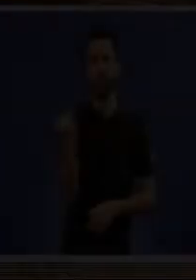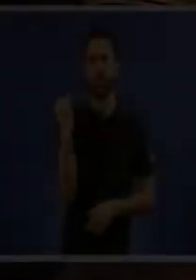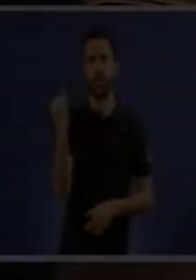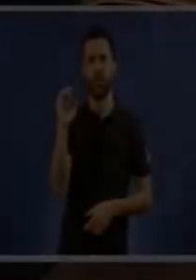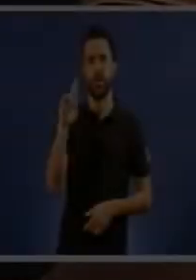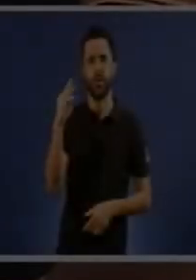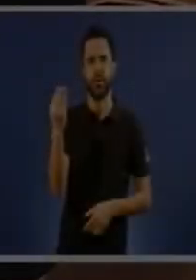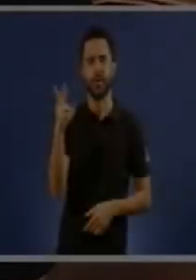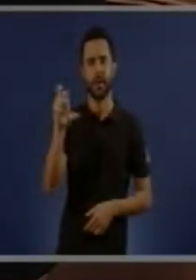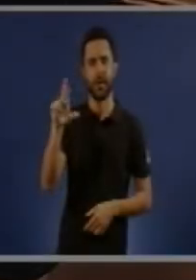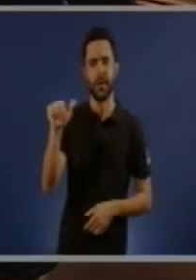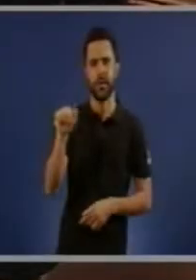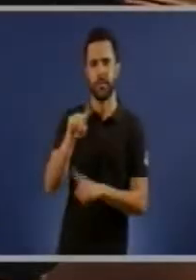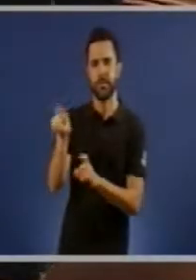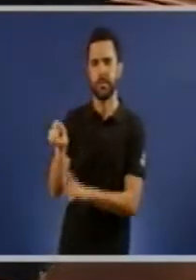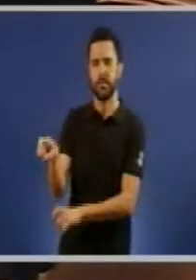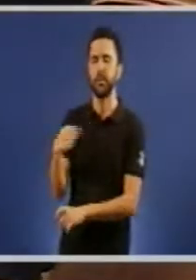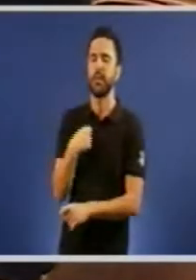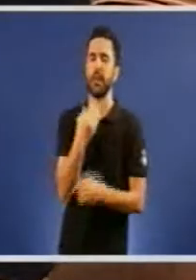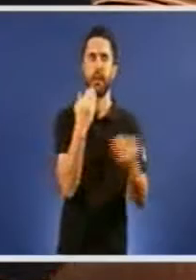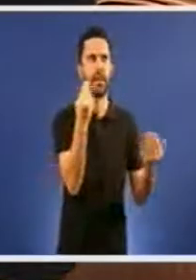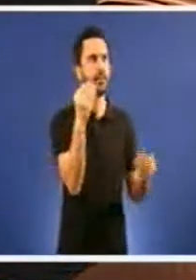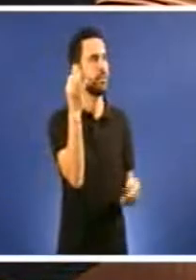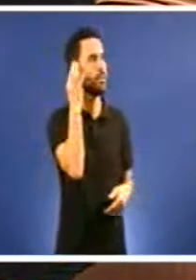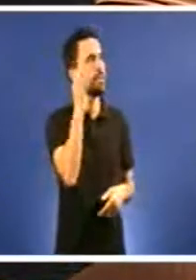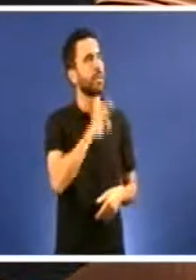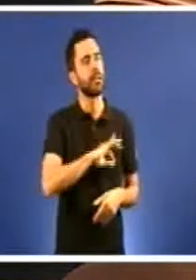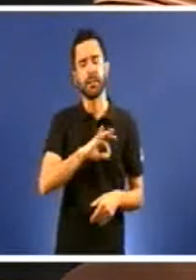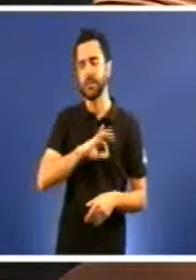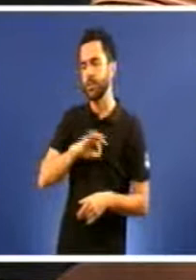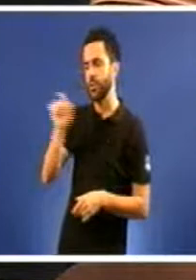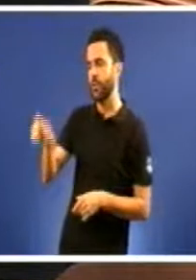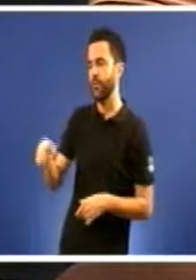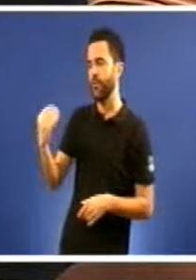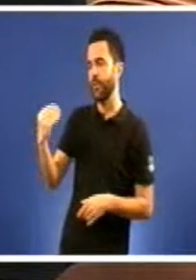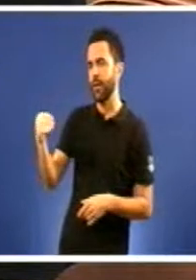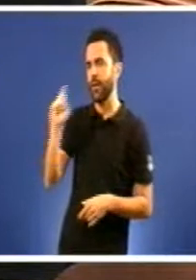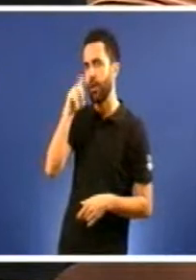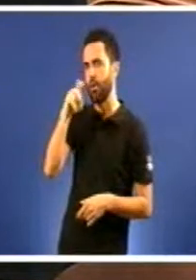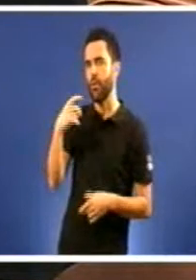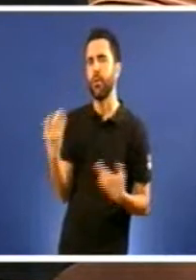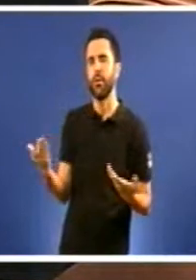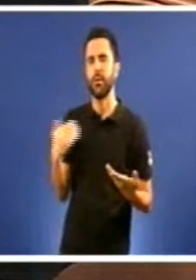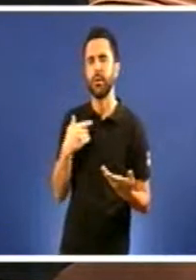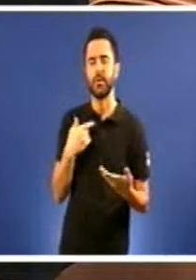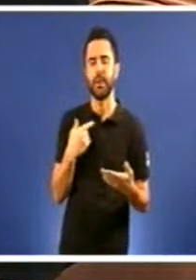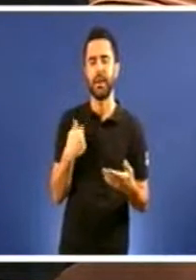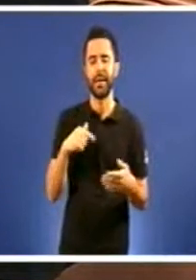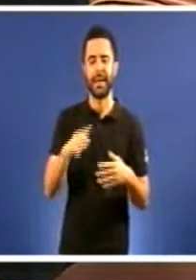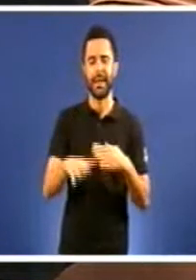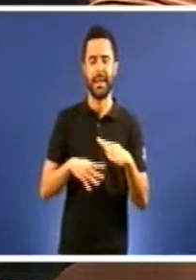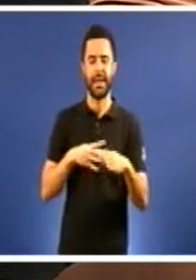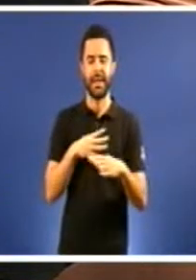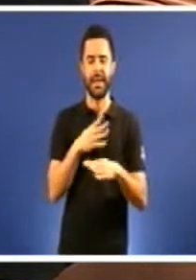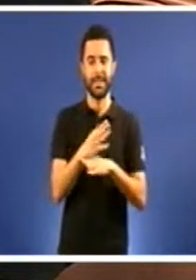Señora Presidenta, señor Feijó, rematou a décima legislatura no Estado e remata con